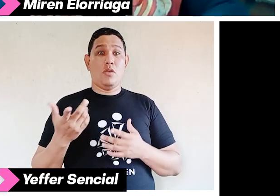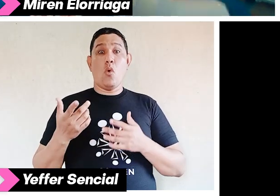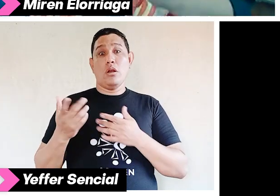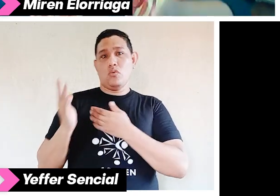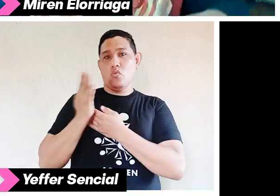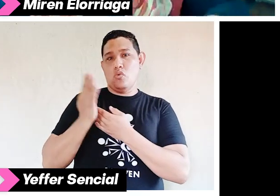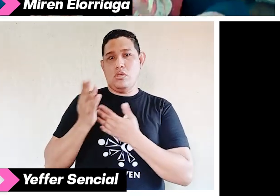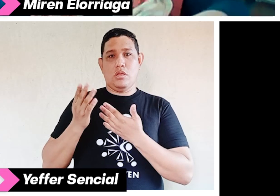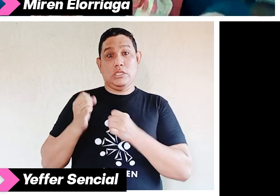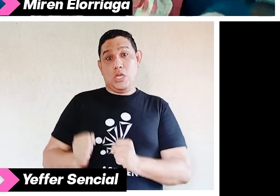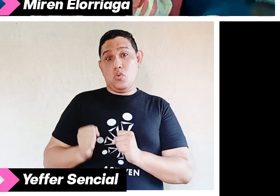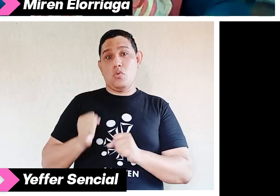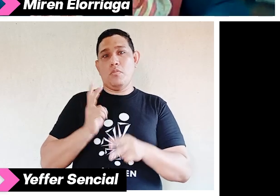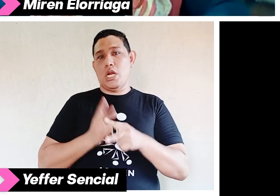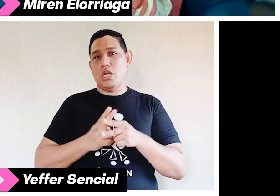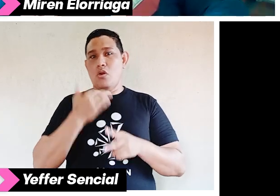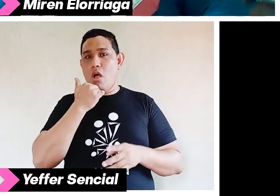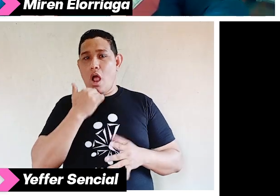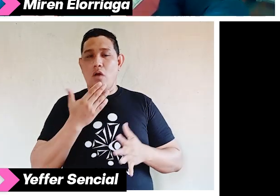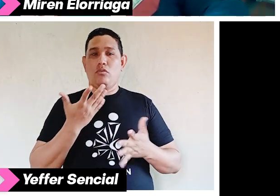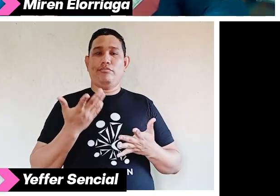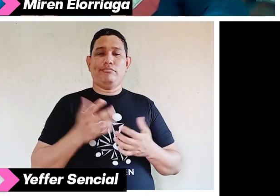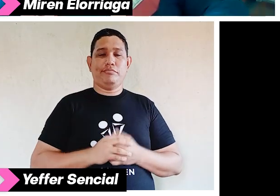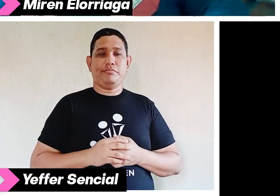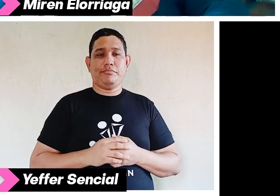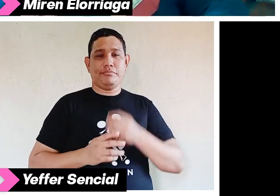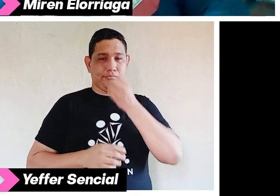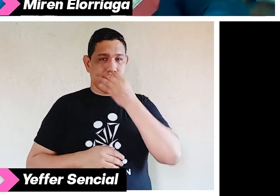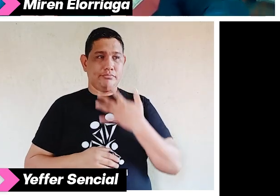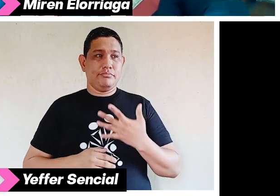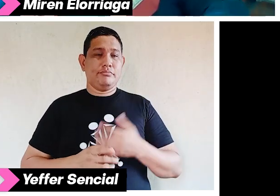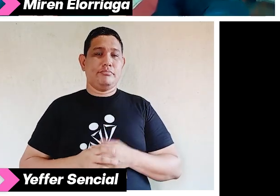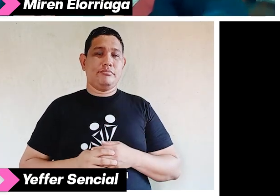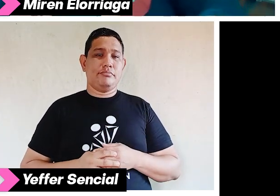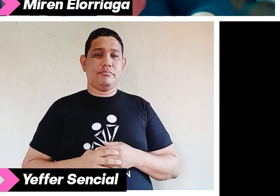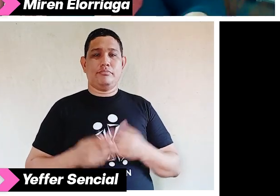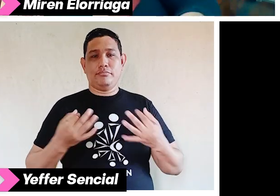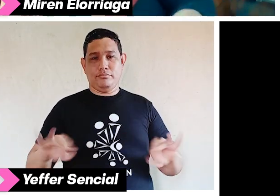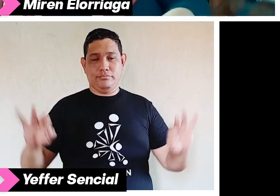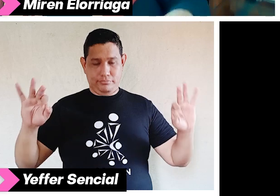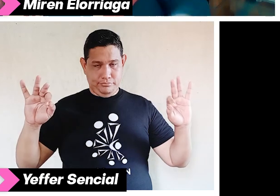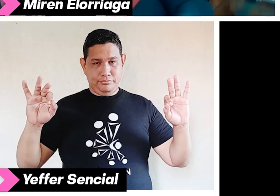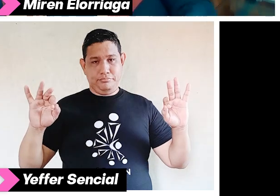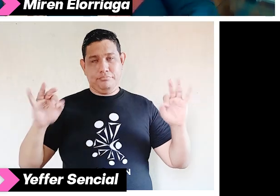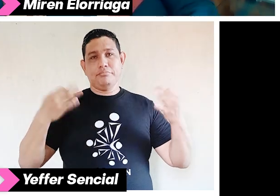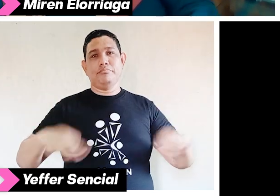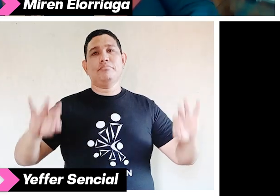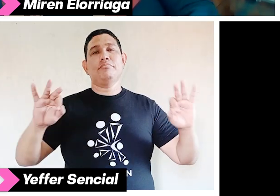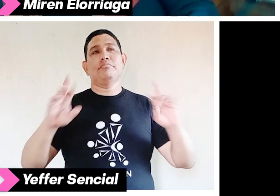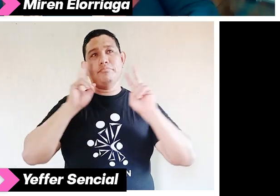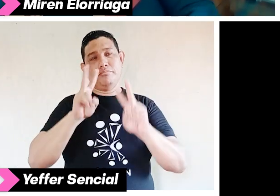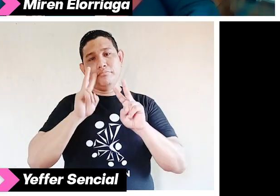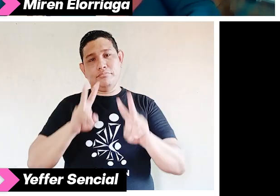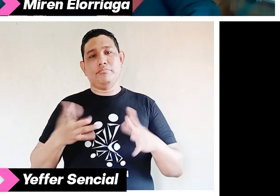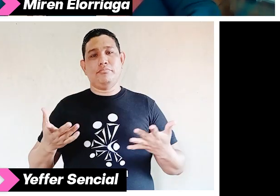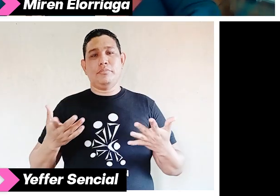del caso, ¿no? Bueno, estaría faltando la normalidad, la normalidad vista, el